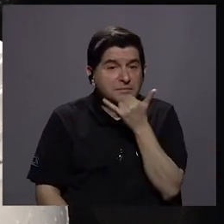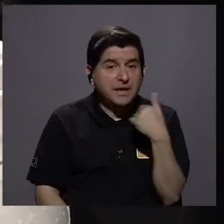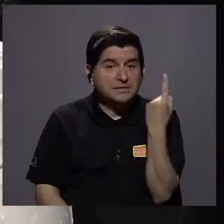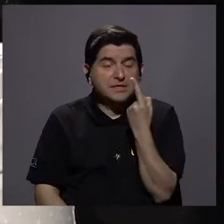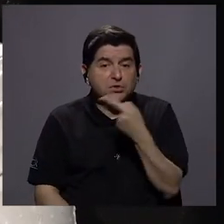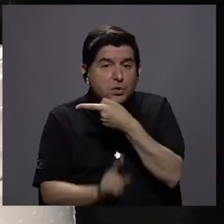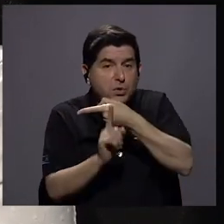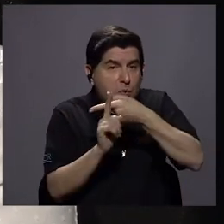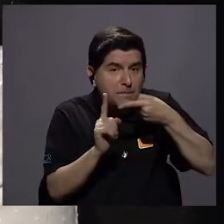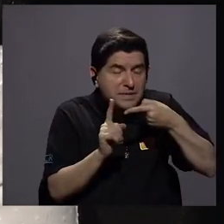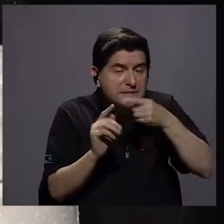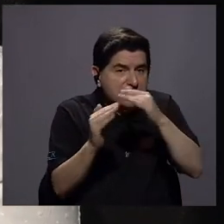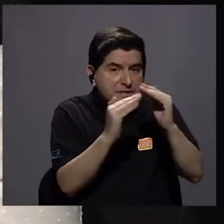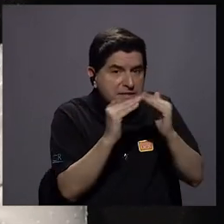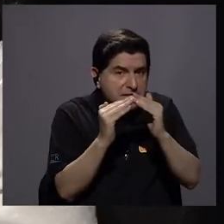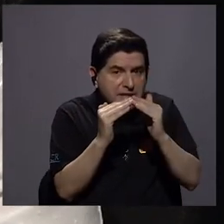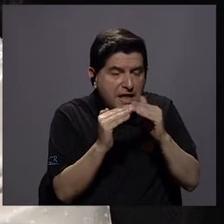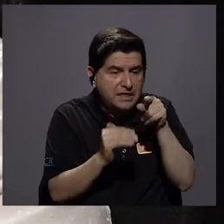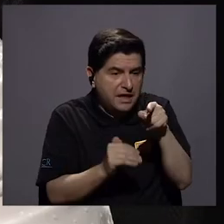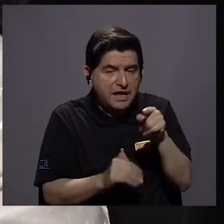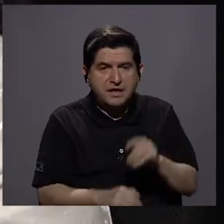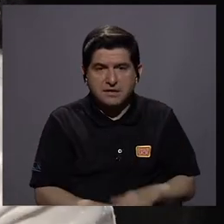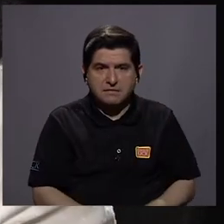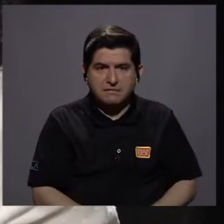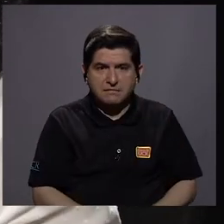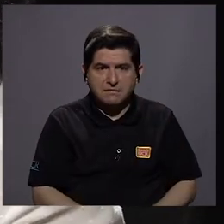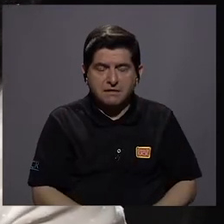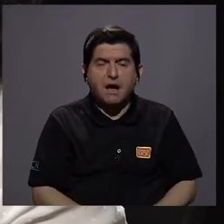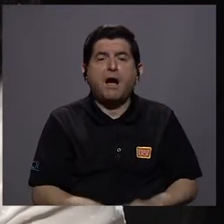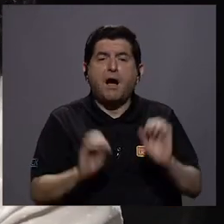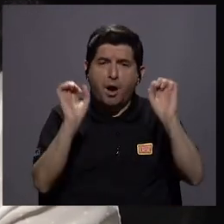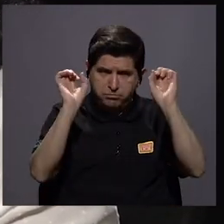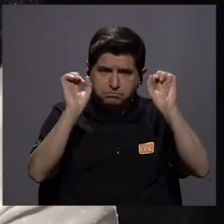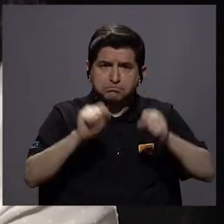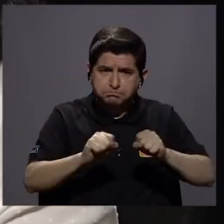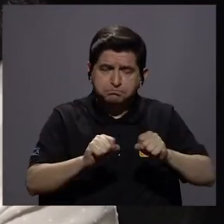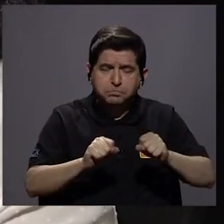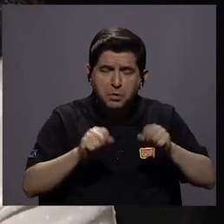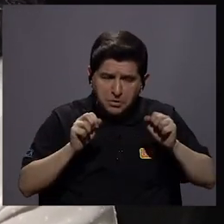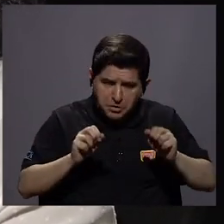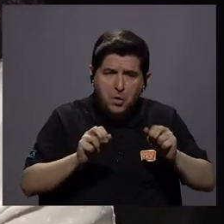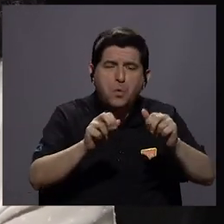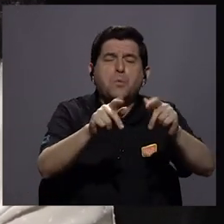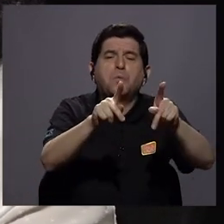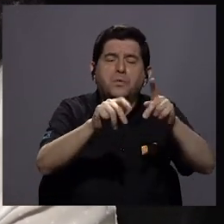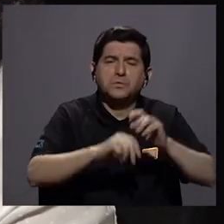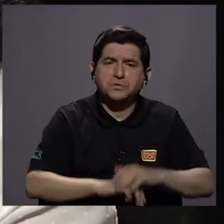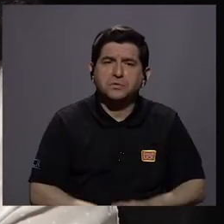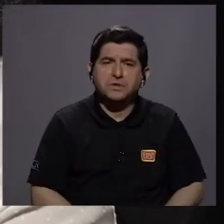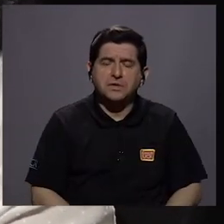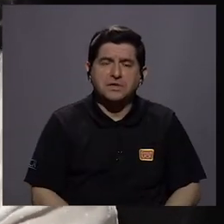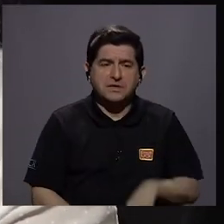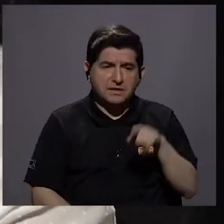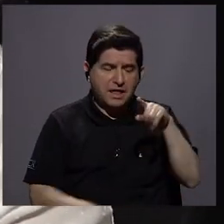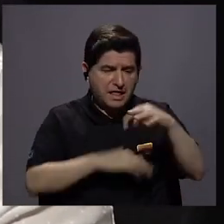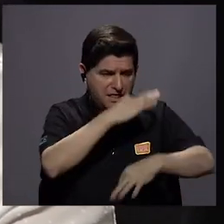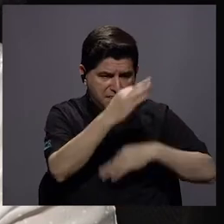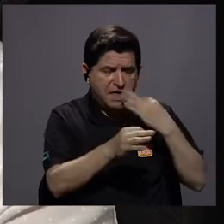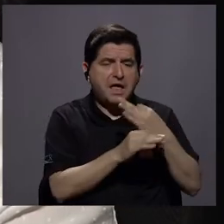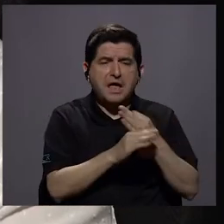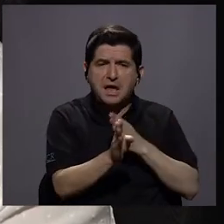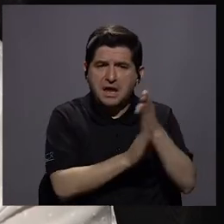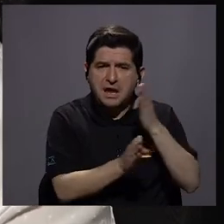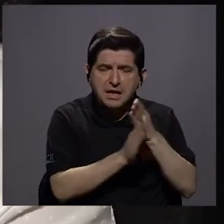mitad de esa población es la que tiene posibilidades en este tipo de